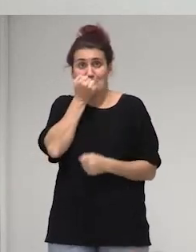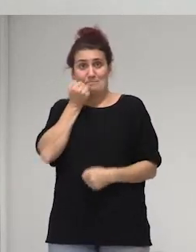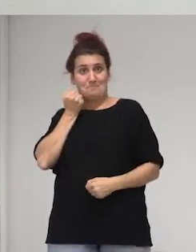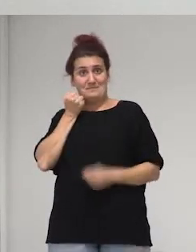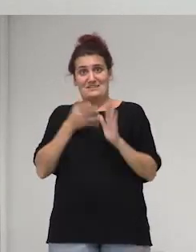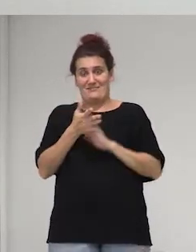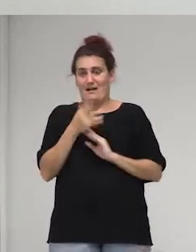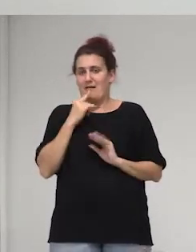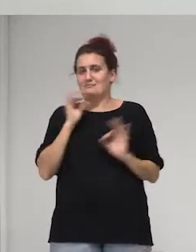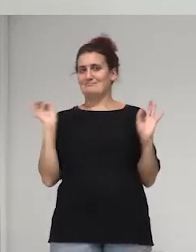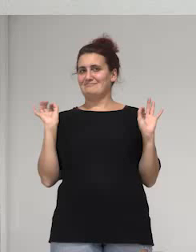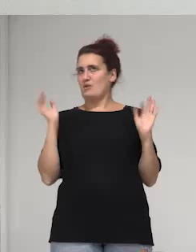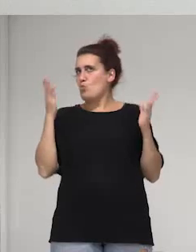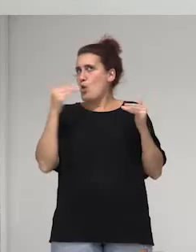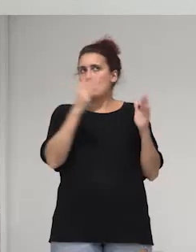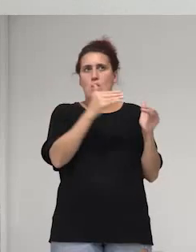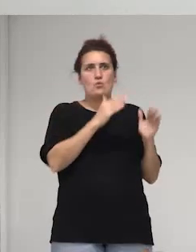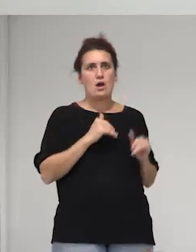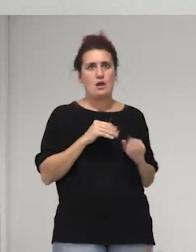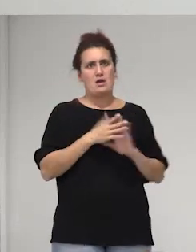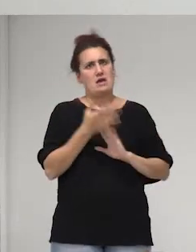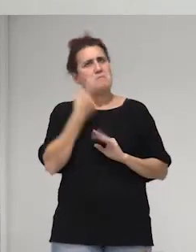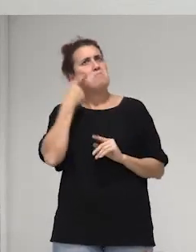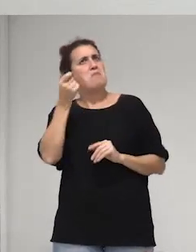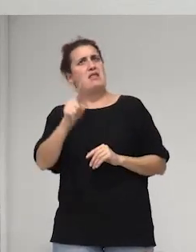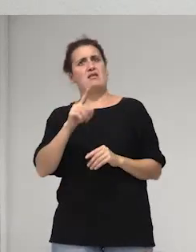la vida han sido aliados de las mujeres trans ¿verdad?